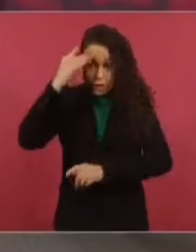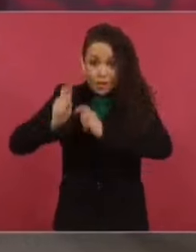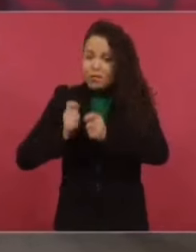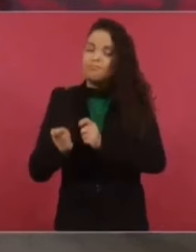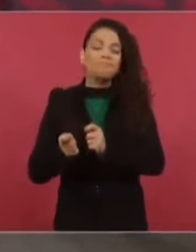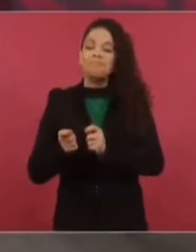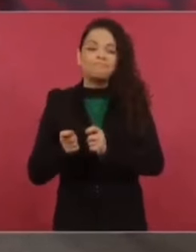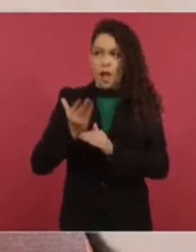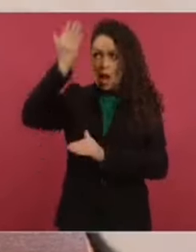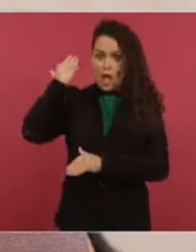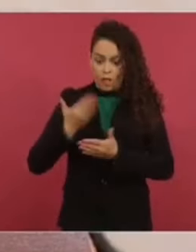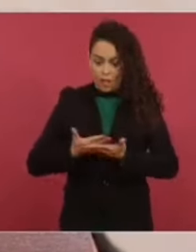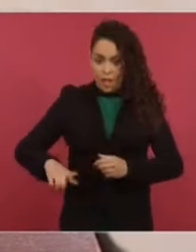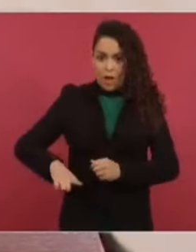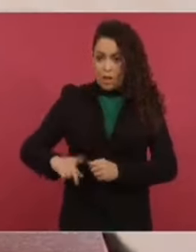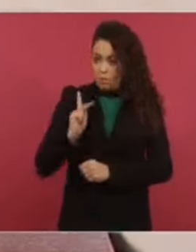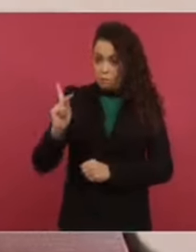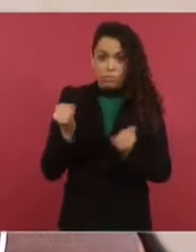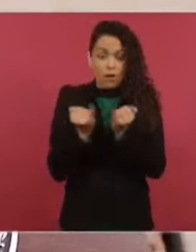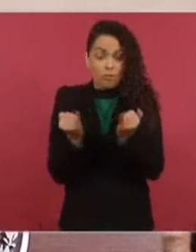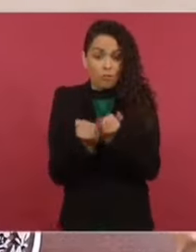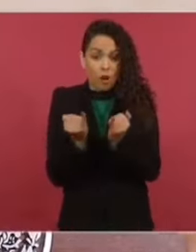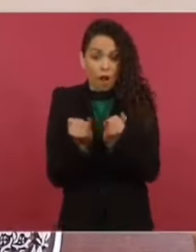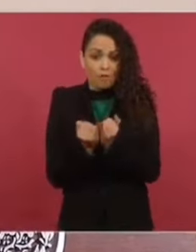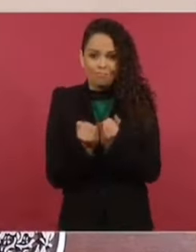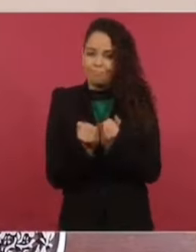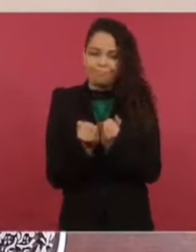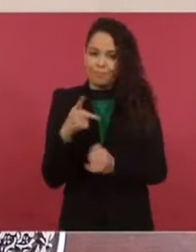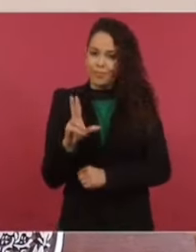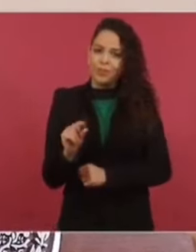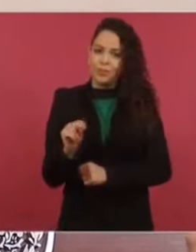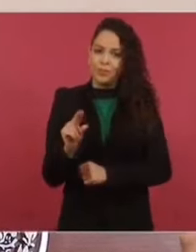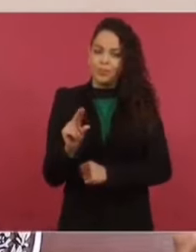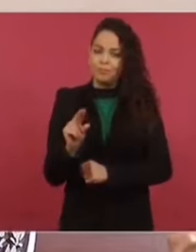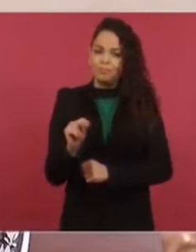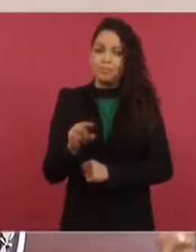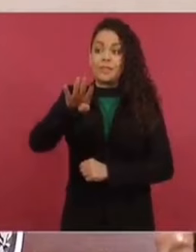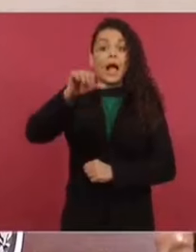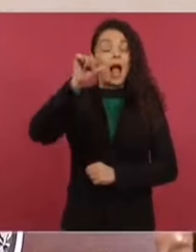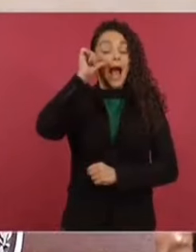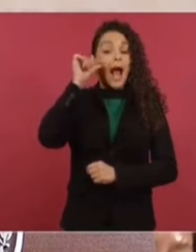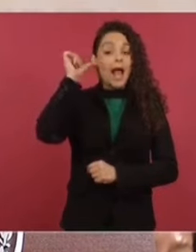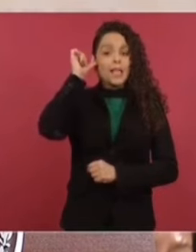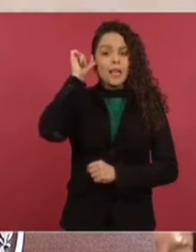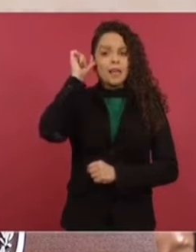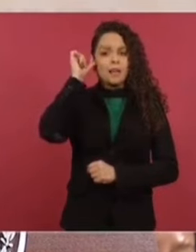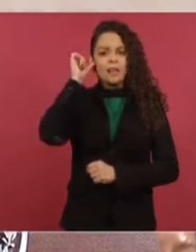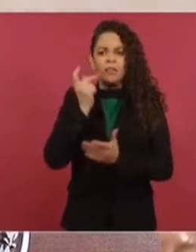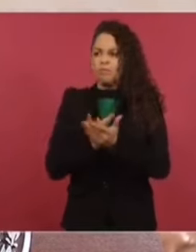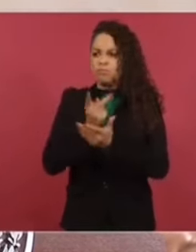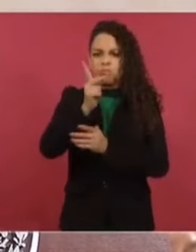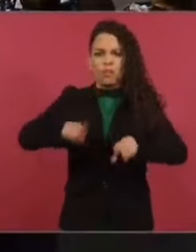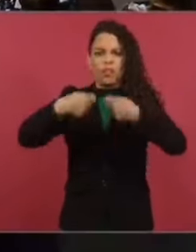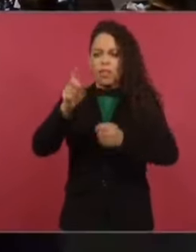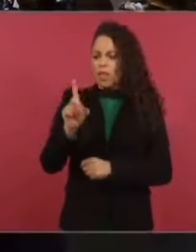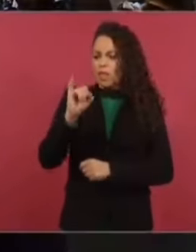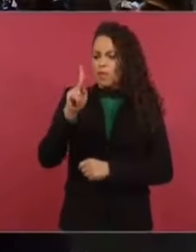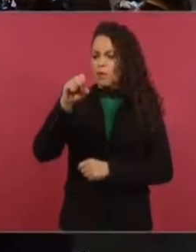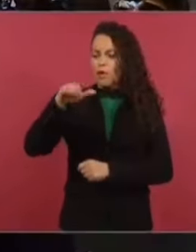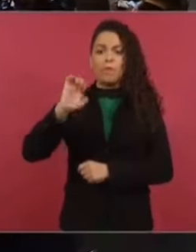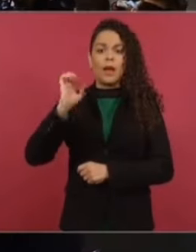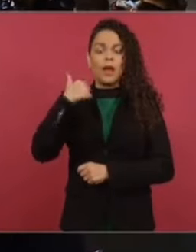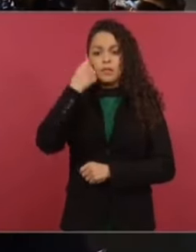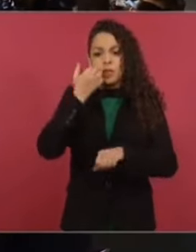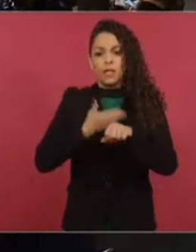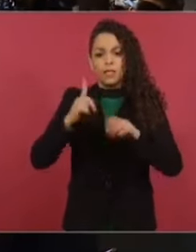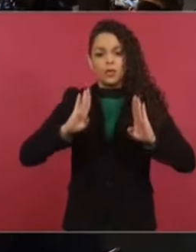sostienen. Ayer estaba lloviendo esto de la entrega de un diploma al exsecretario de la